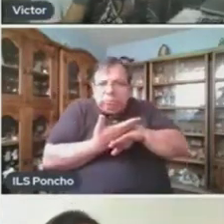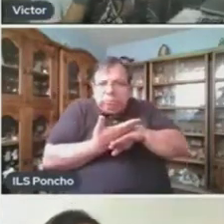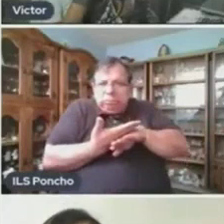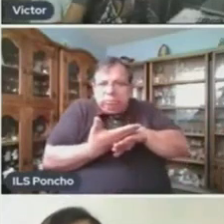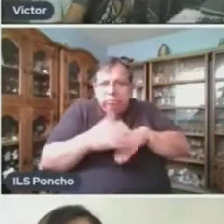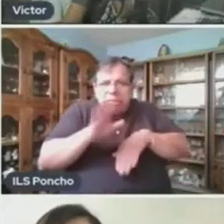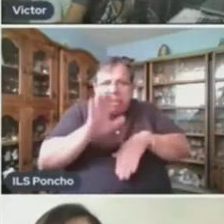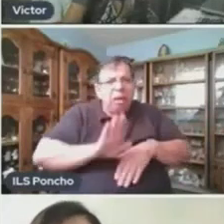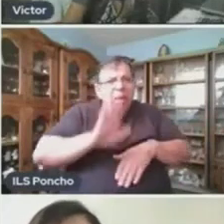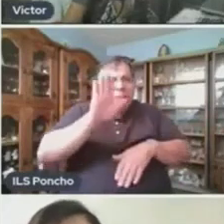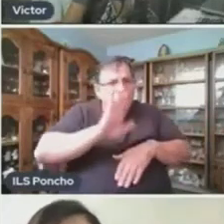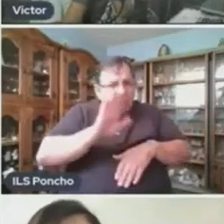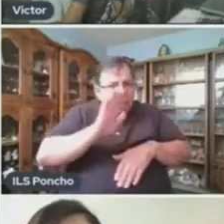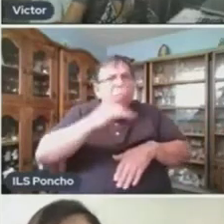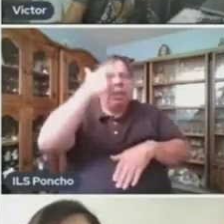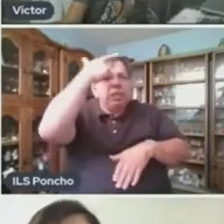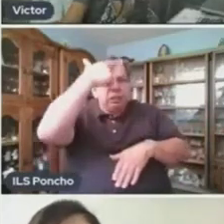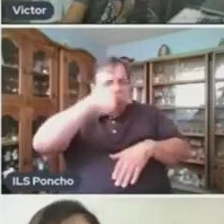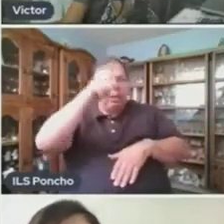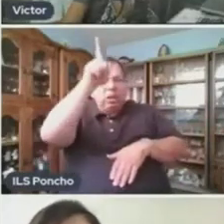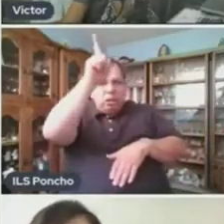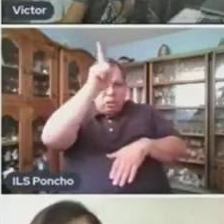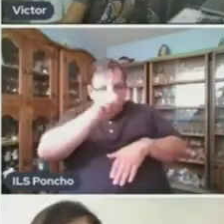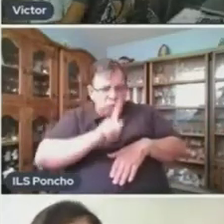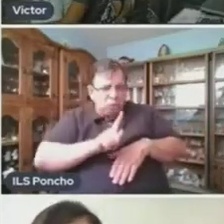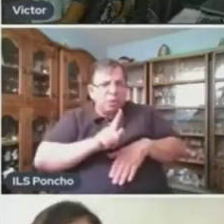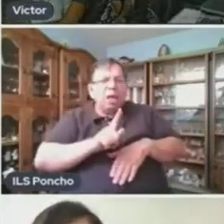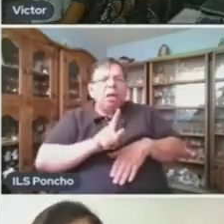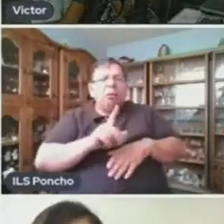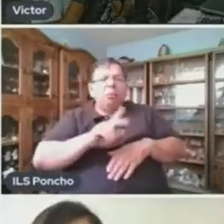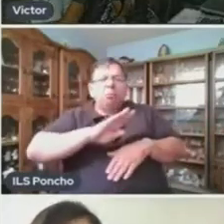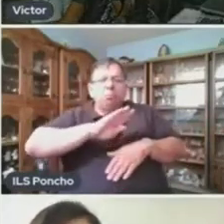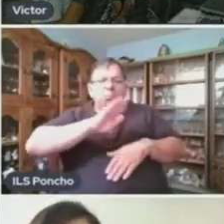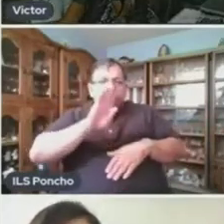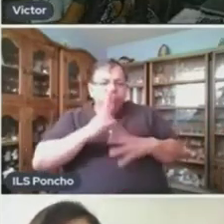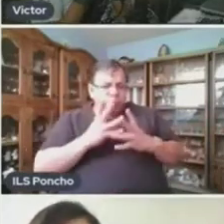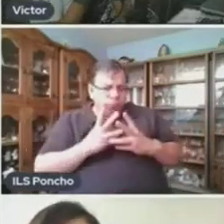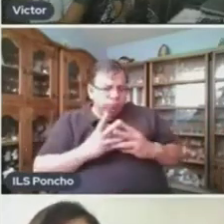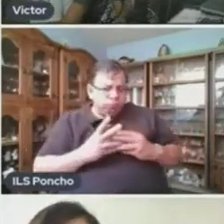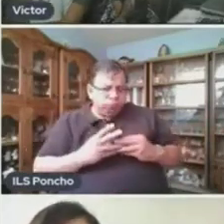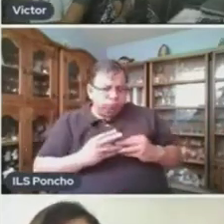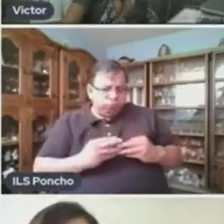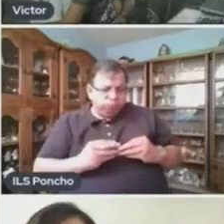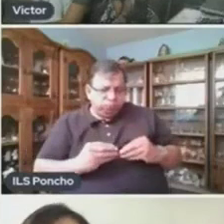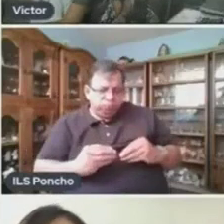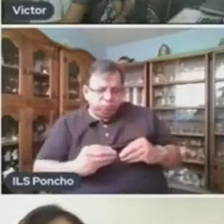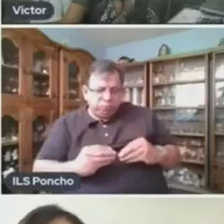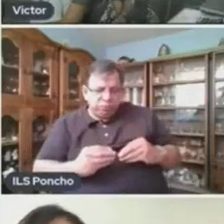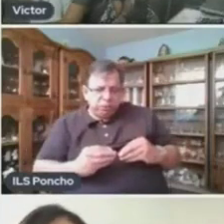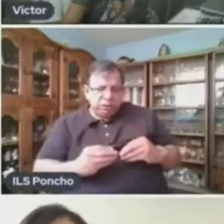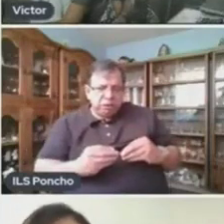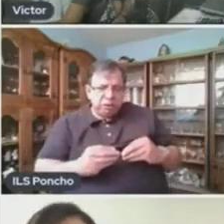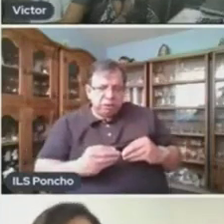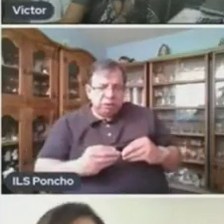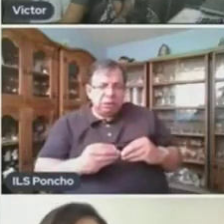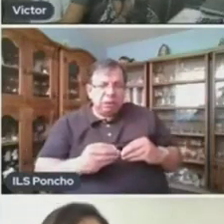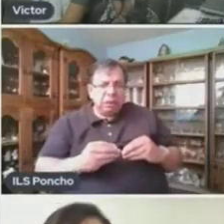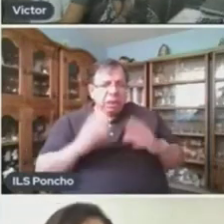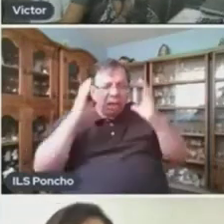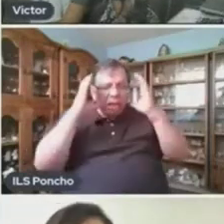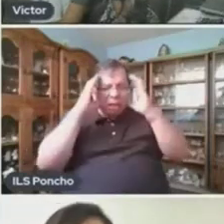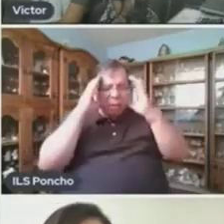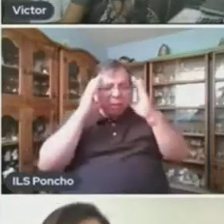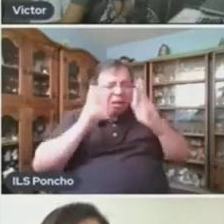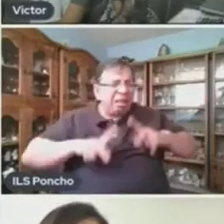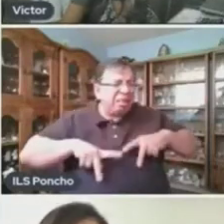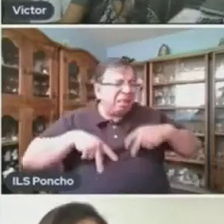Únicamente De Noche Se Le Va La Vida Apenas Tiene Fuerzas Para Mover La Cabeza